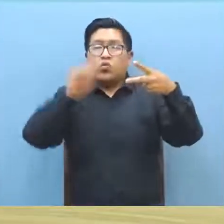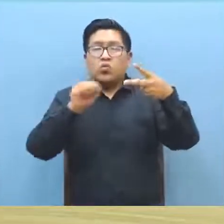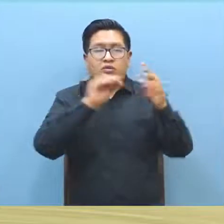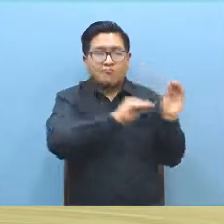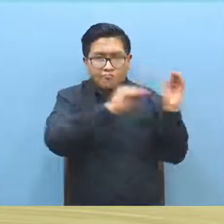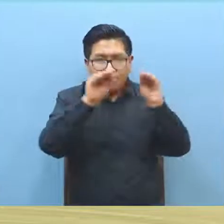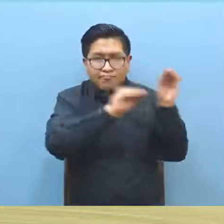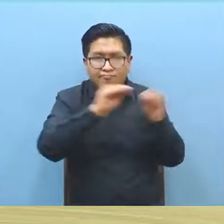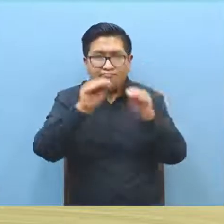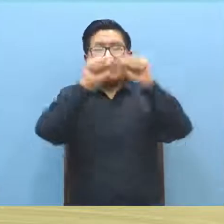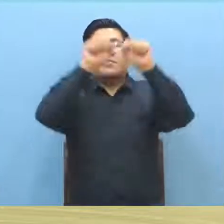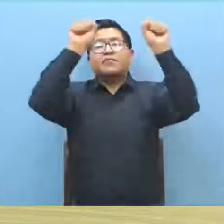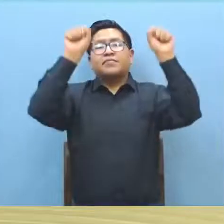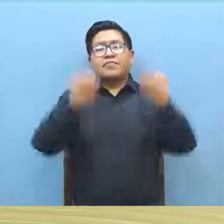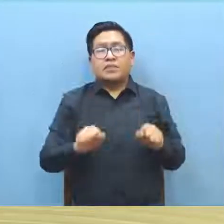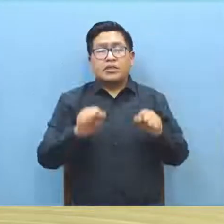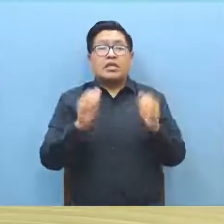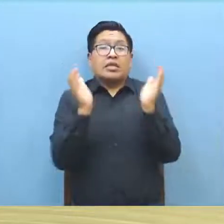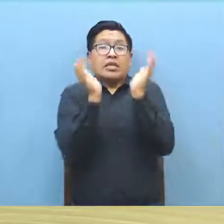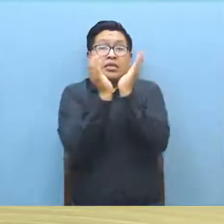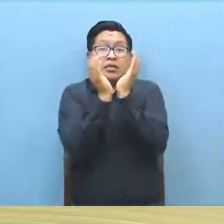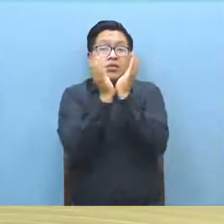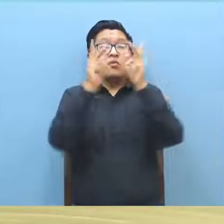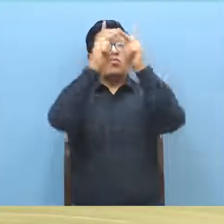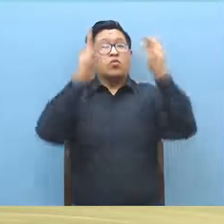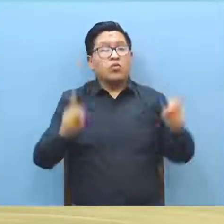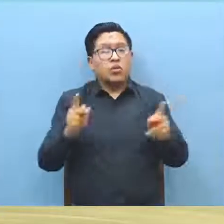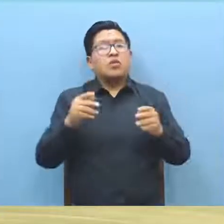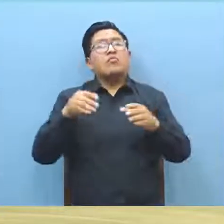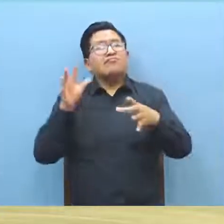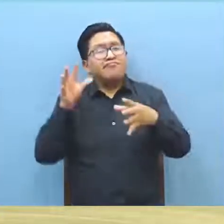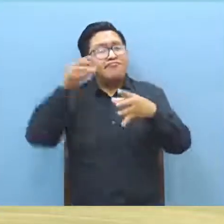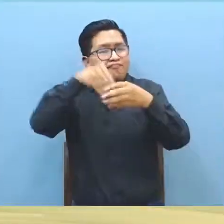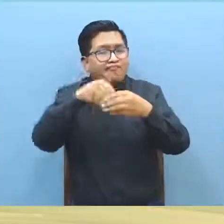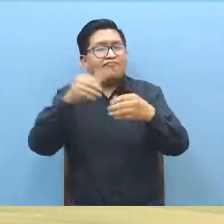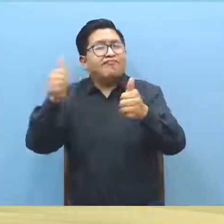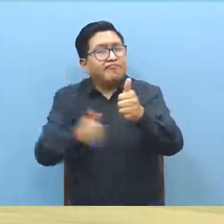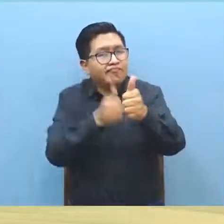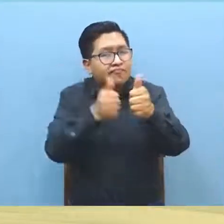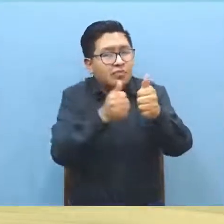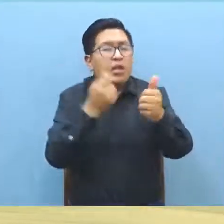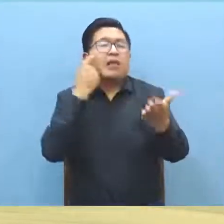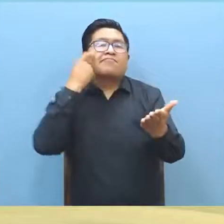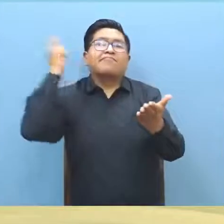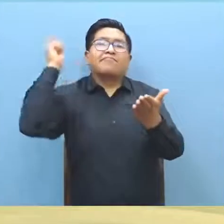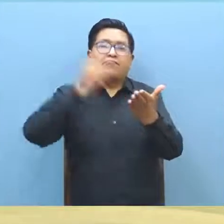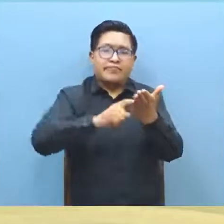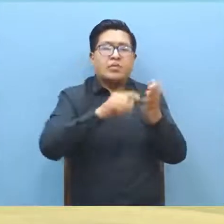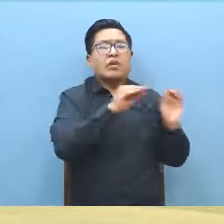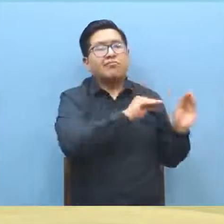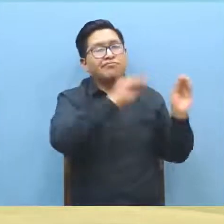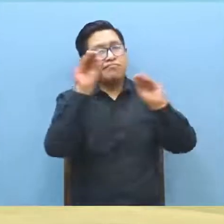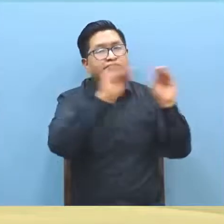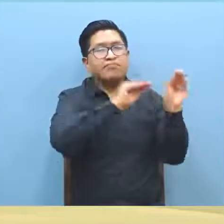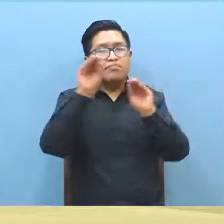Delegación Defensorial de Potosí, en seguimiento a la actualización de información, advirtió que esta labor se encuentra en desarrollo y recibió información de la Caja Nacional de